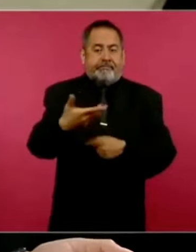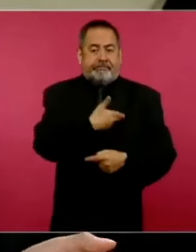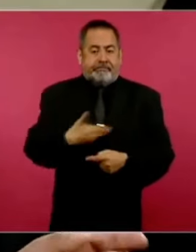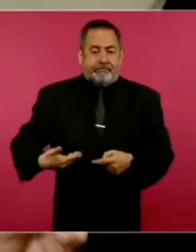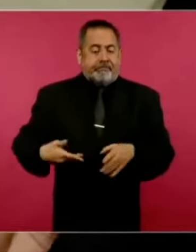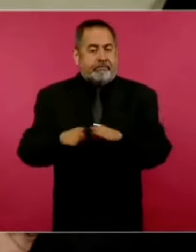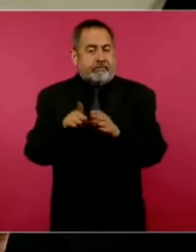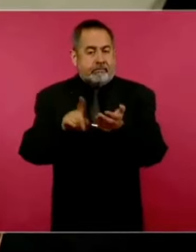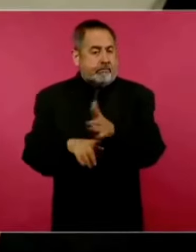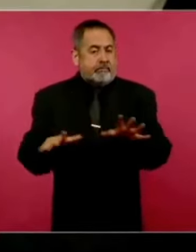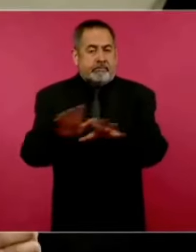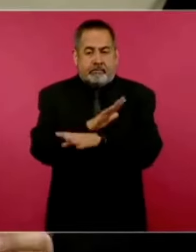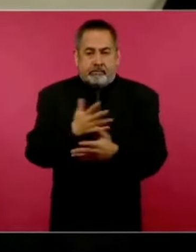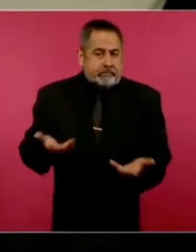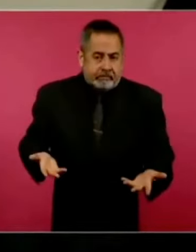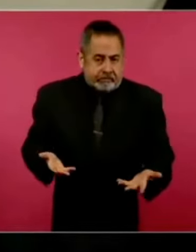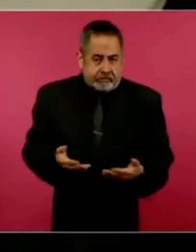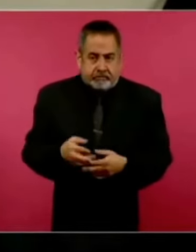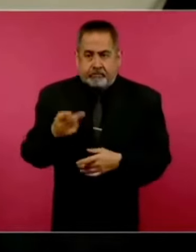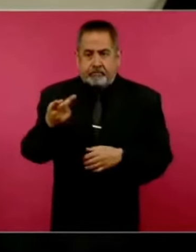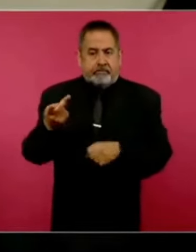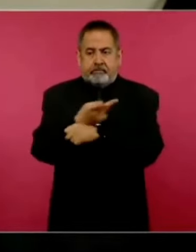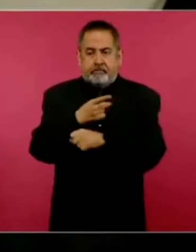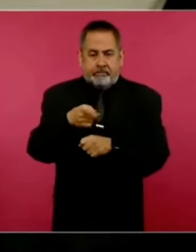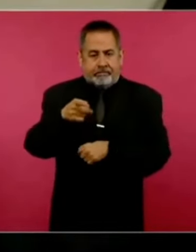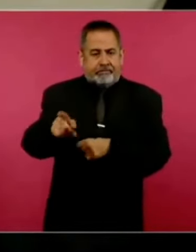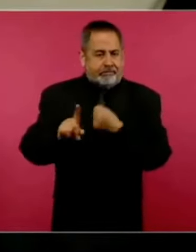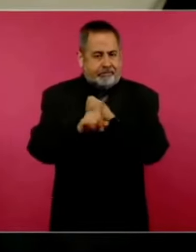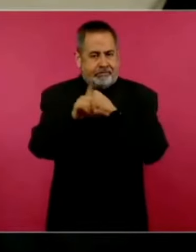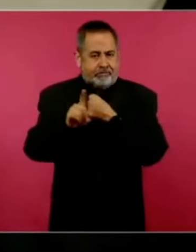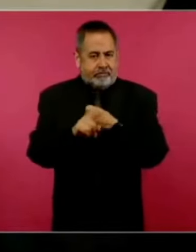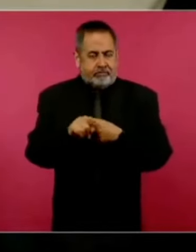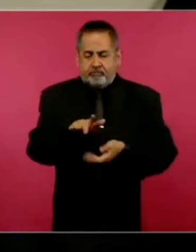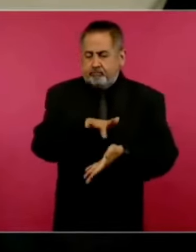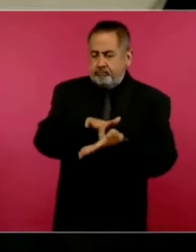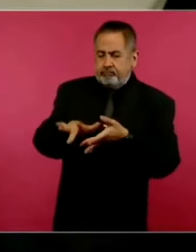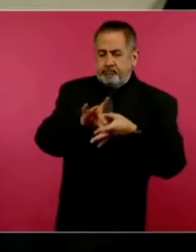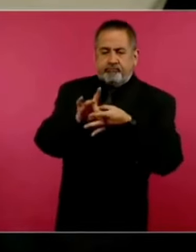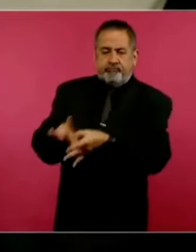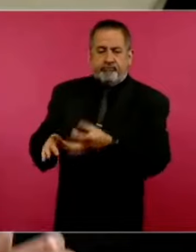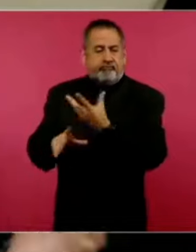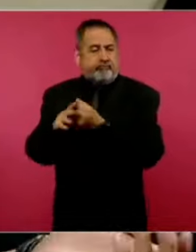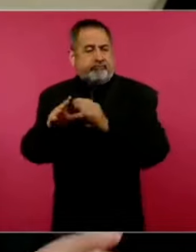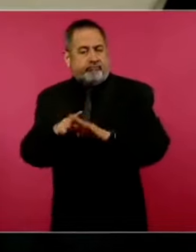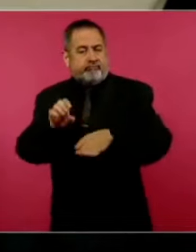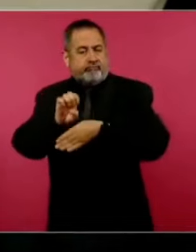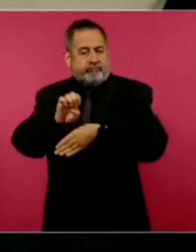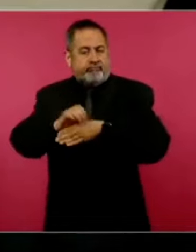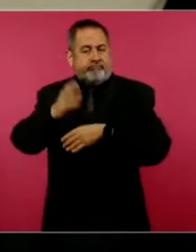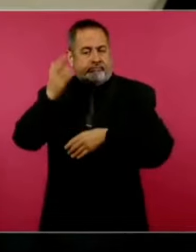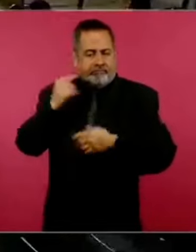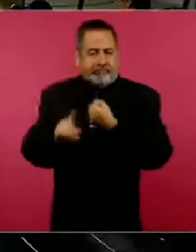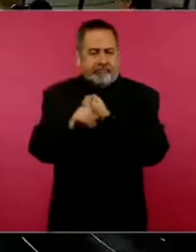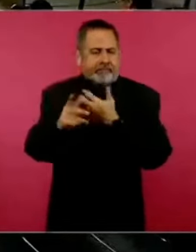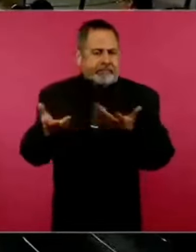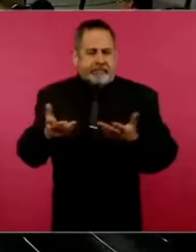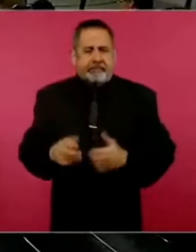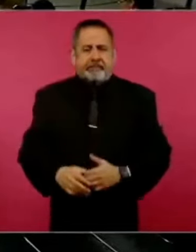presidenta. Y si esta situación no pone en riesgo el programa de apoyo para migrantes ecuatorianos, que se había presentado hace unos días.